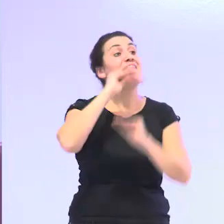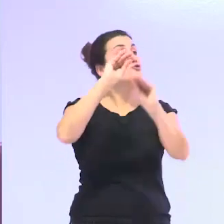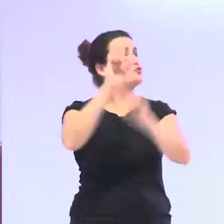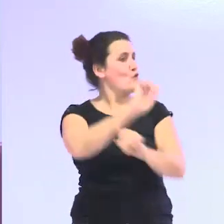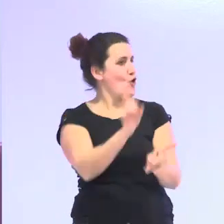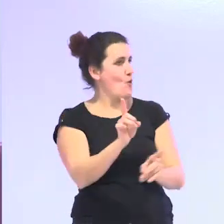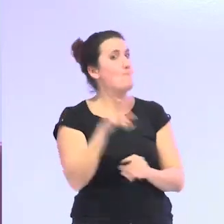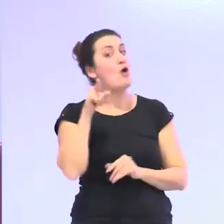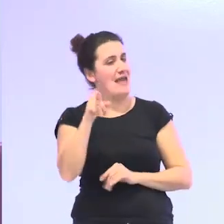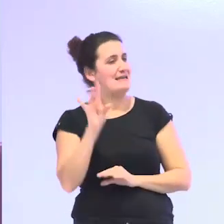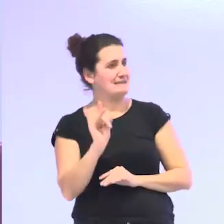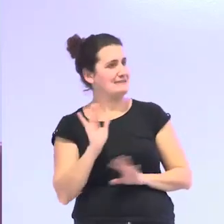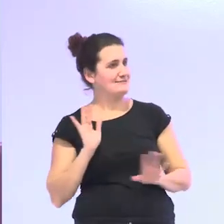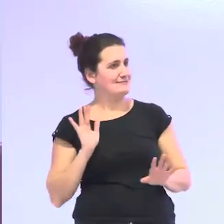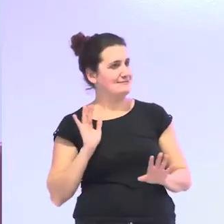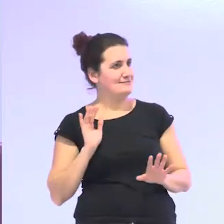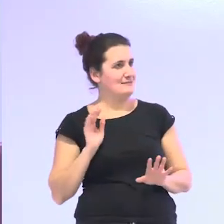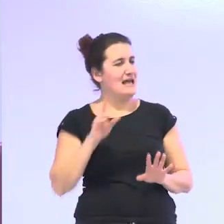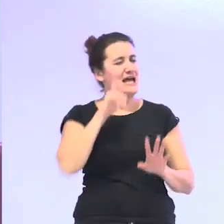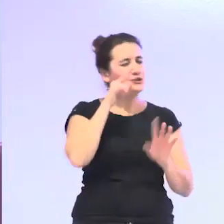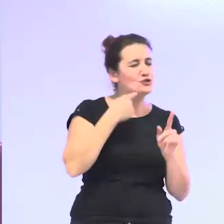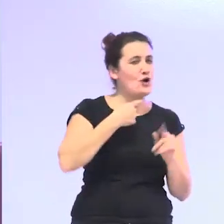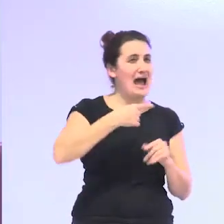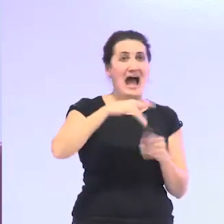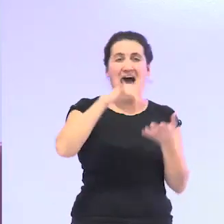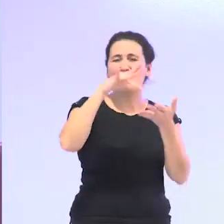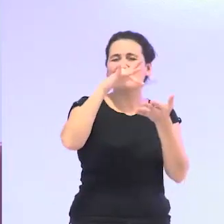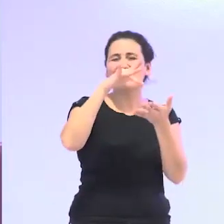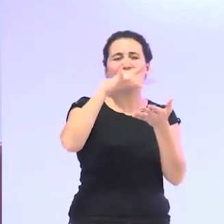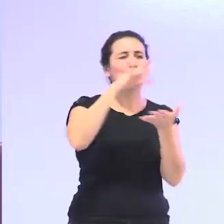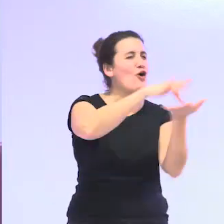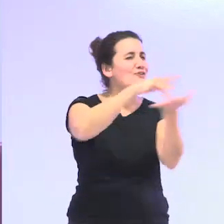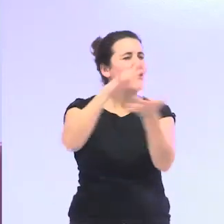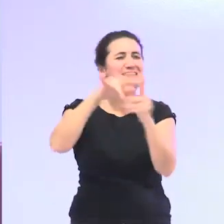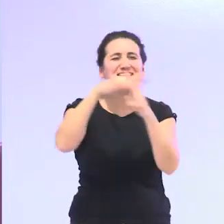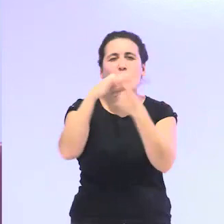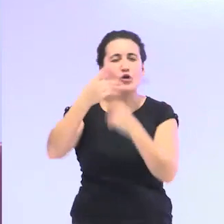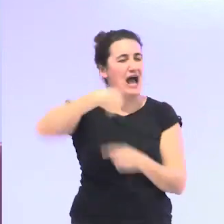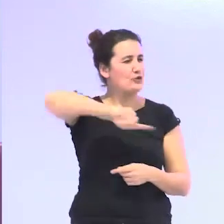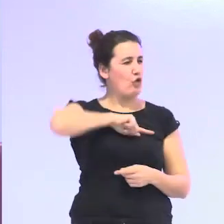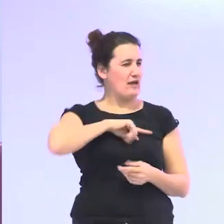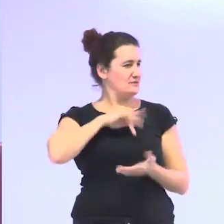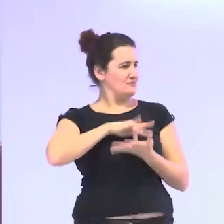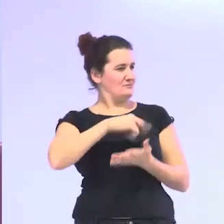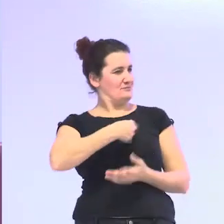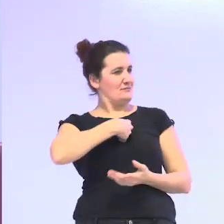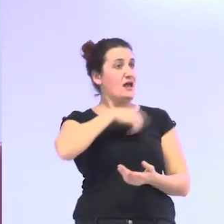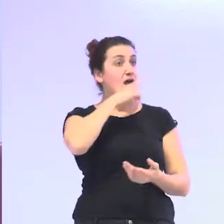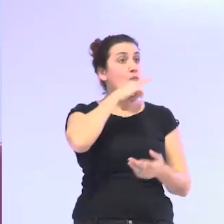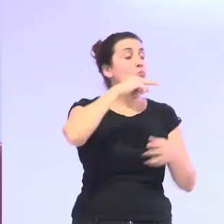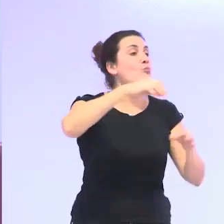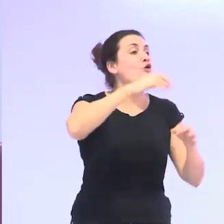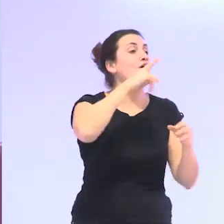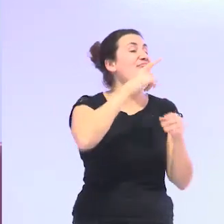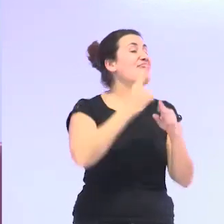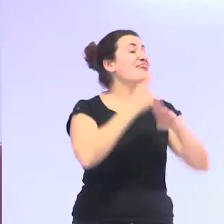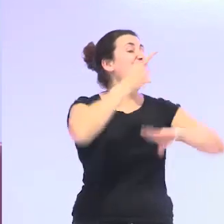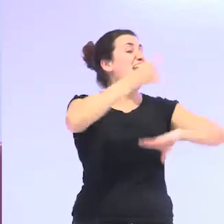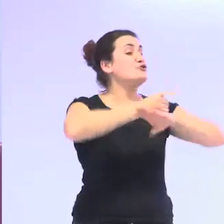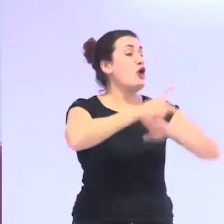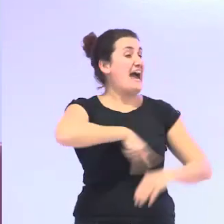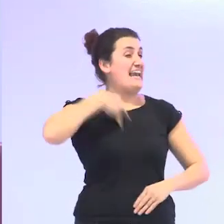sí por lo tanto hay variables que nos atraviesan a todas incluso la la directora general de Facebook decía